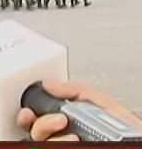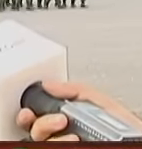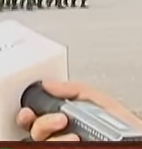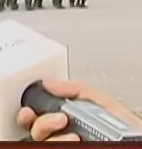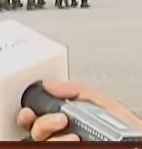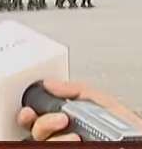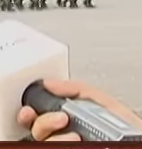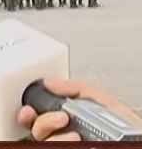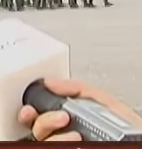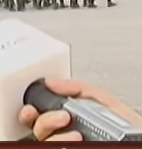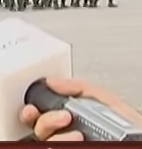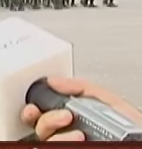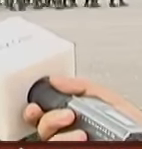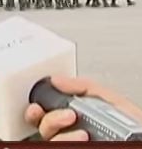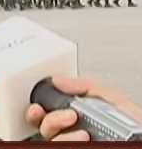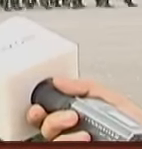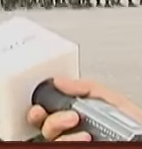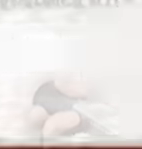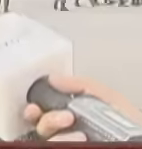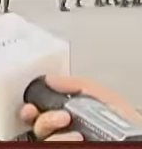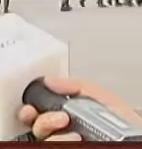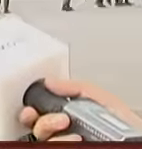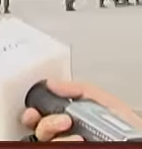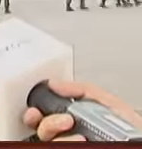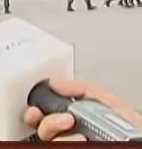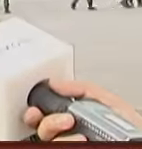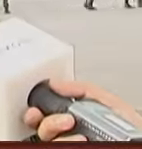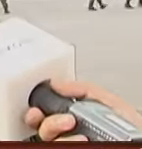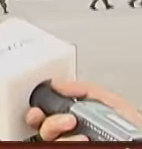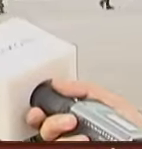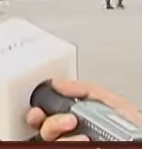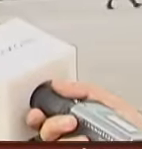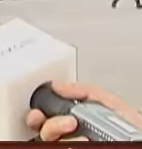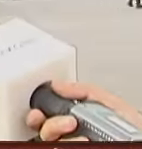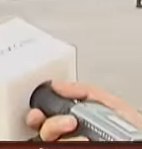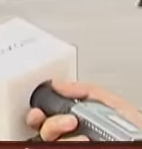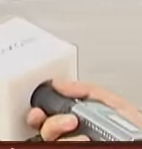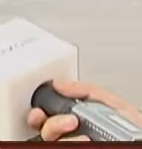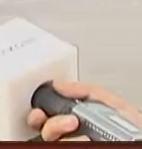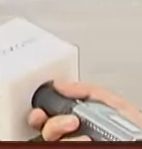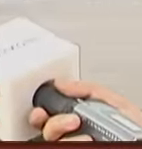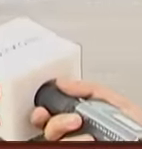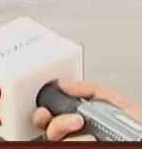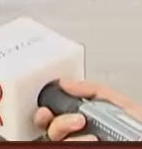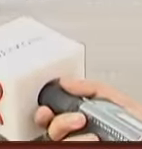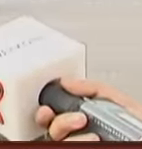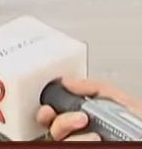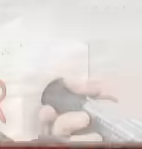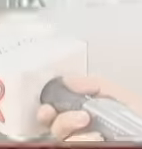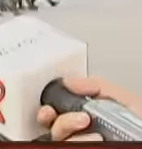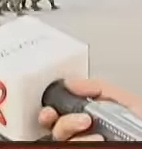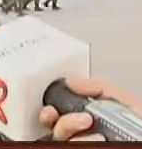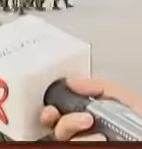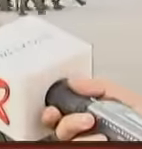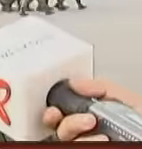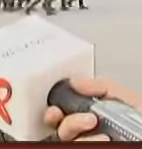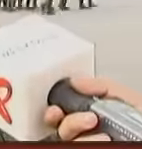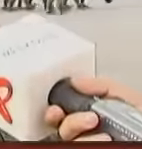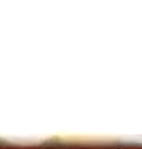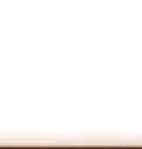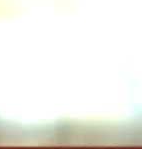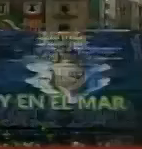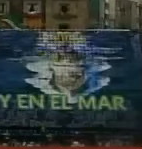supremo Que es el presidente De la república Me siento muy orgullosa Y pues Es la primera vez Que voy a pasar Y pues sí Estoy muy